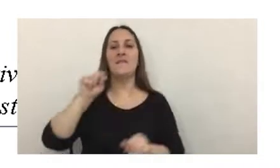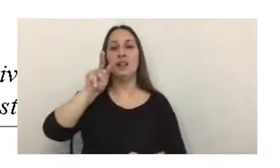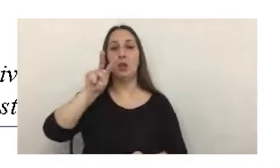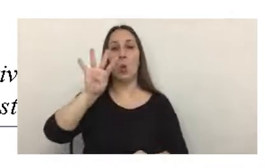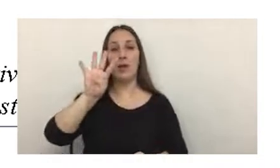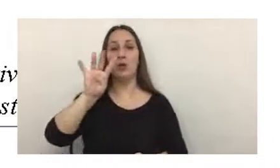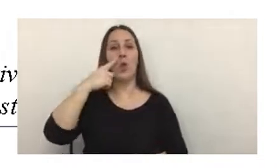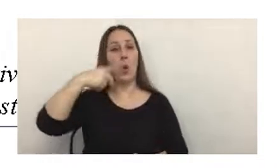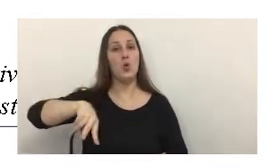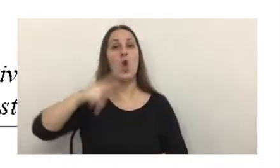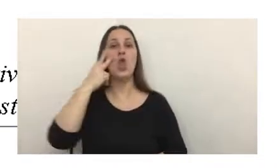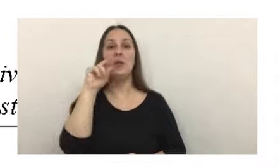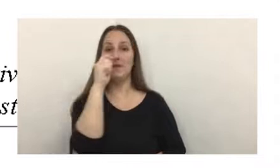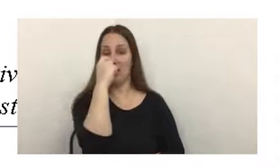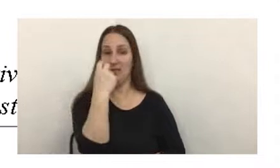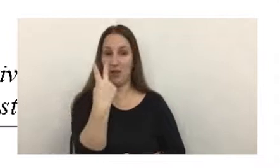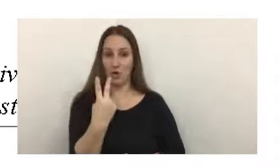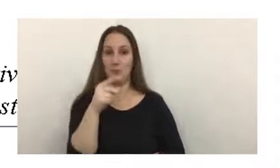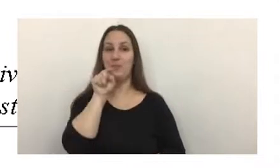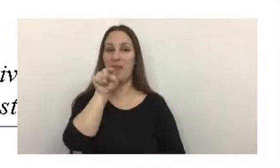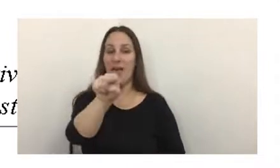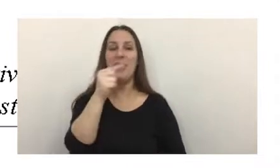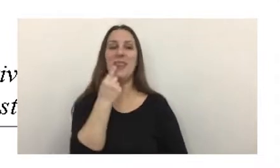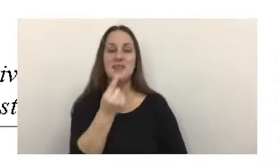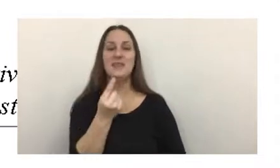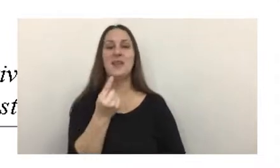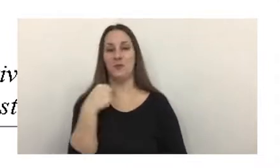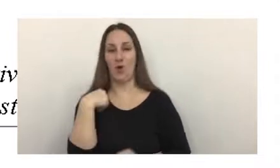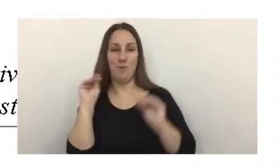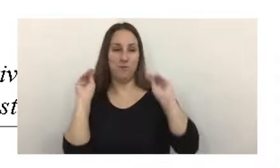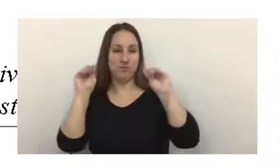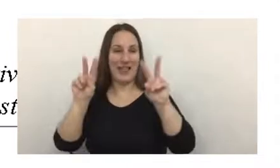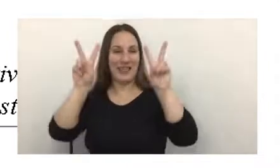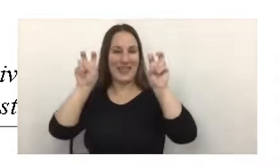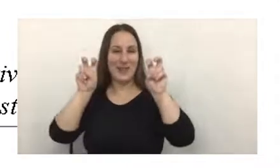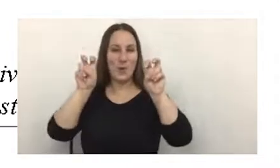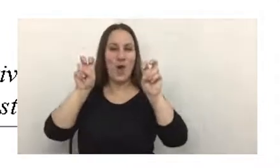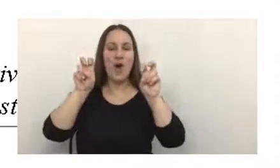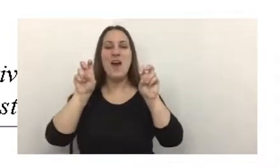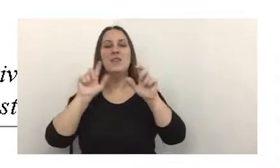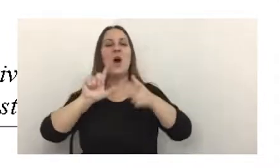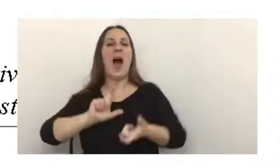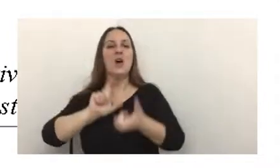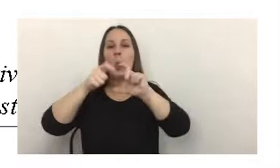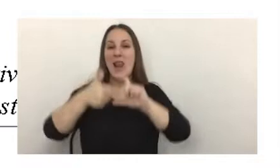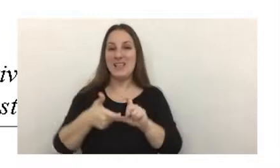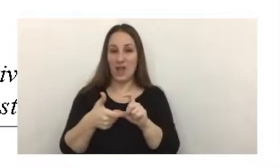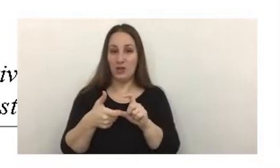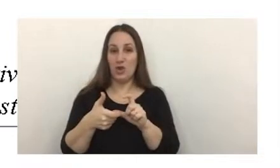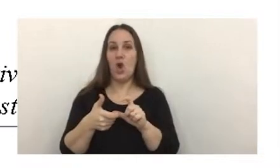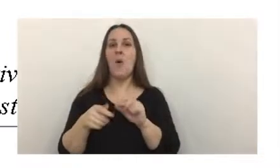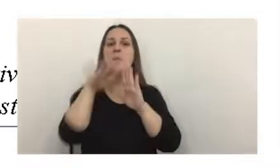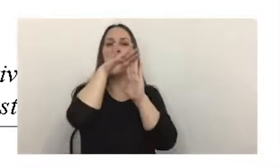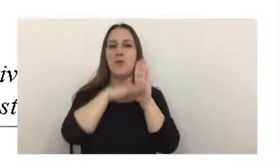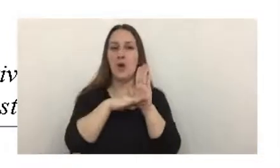de junio de 2022. Aquí lo que, como puse en el título, es una actualización del